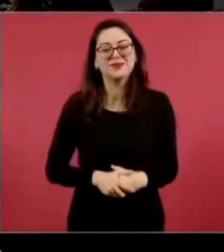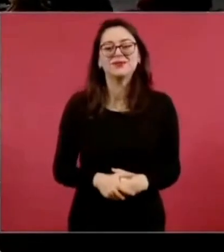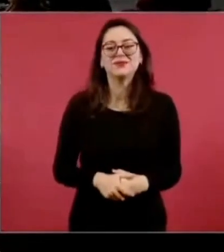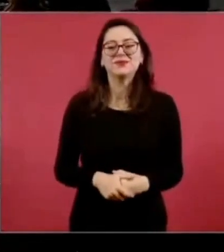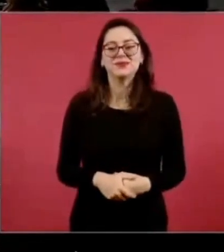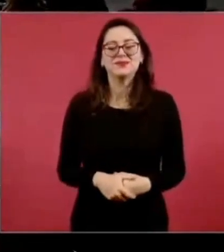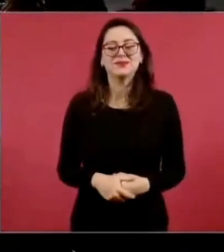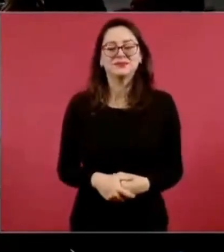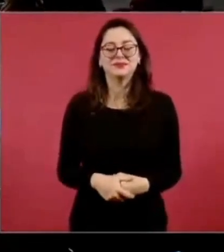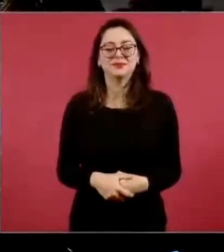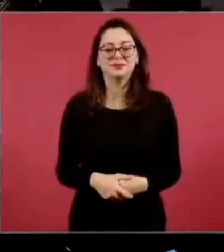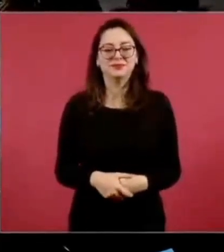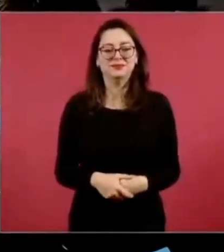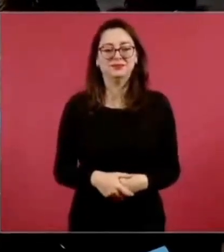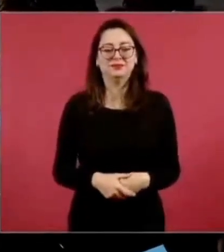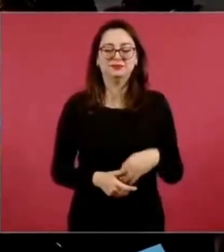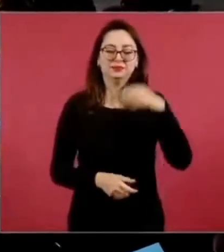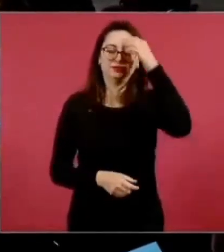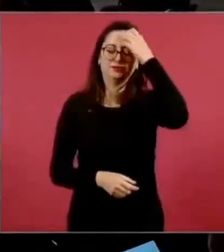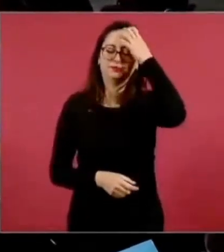fue precisamente la segunda sala de la suprema con